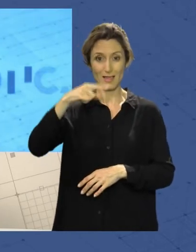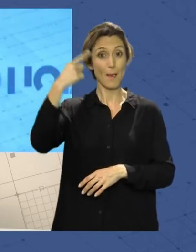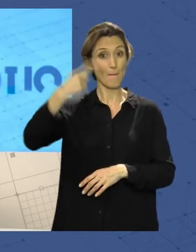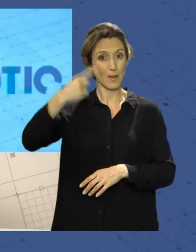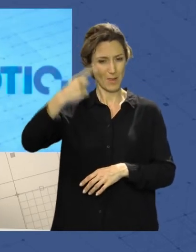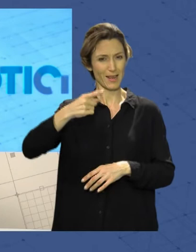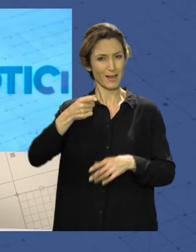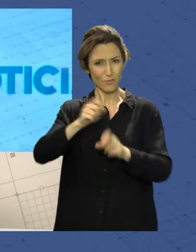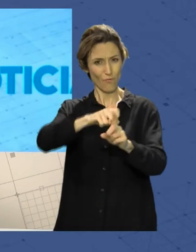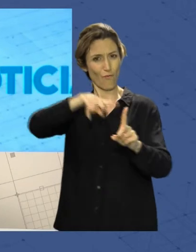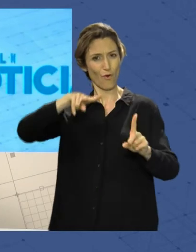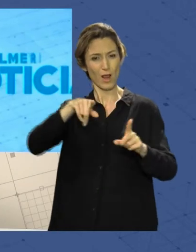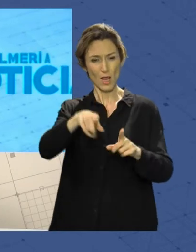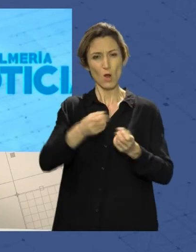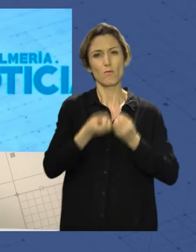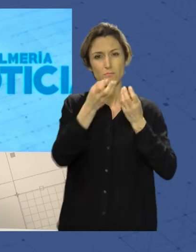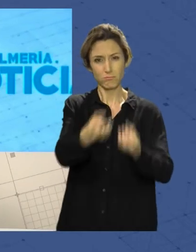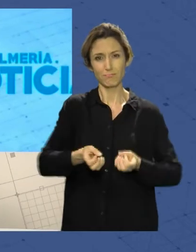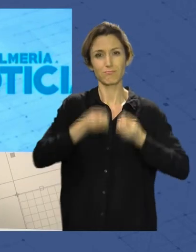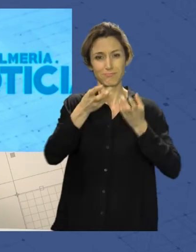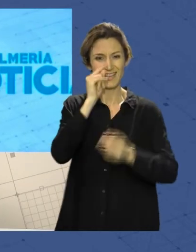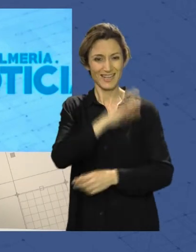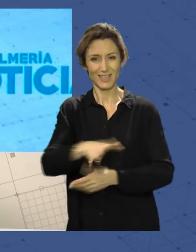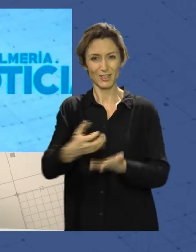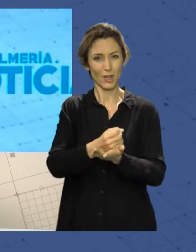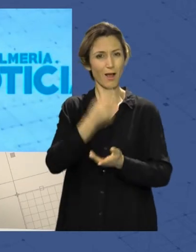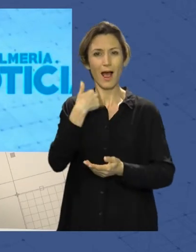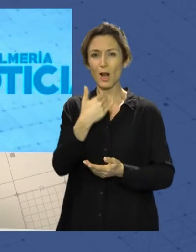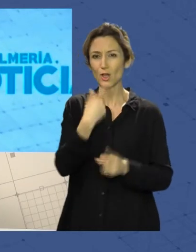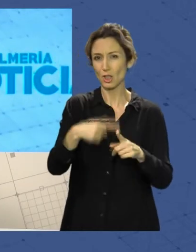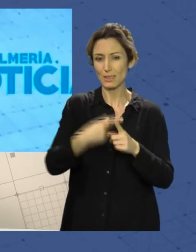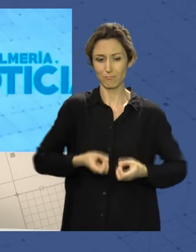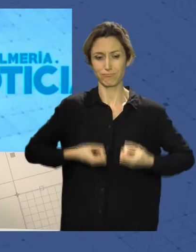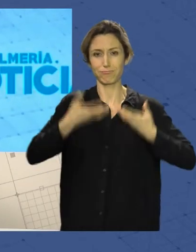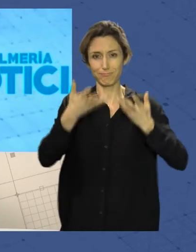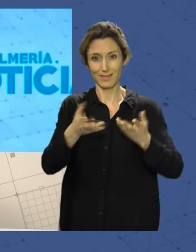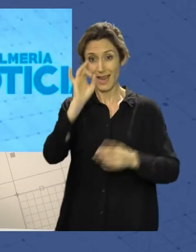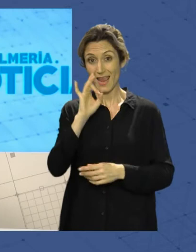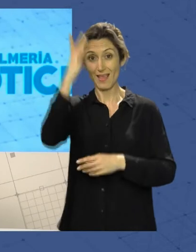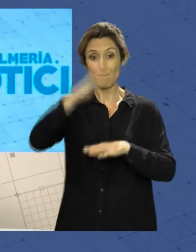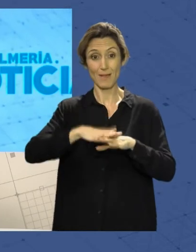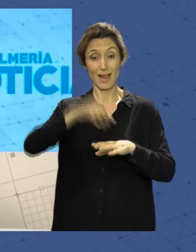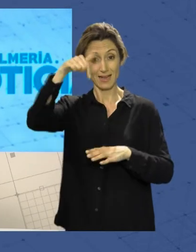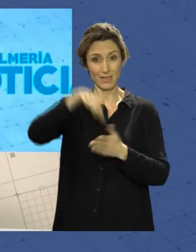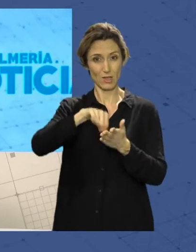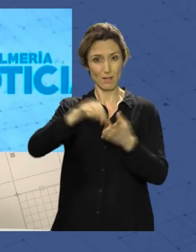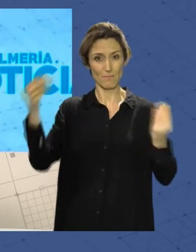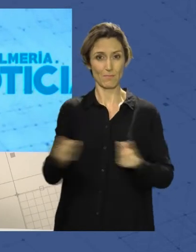que han planteado al alcalde y los concejales algunas de sus inquietudes e ideas para mejorar esta ciudad.